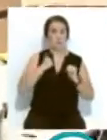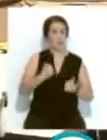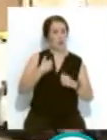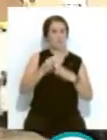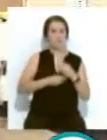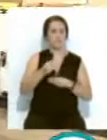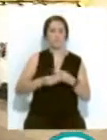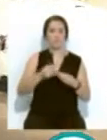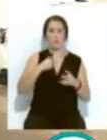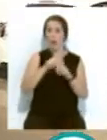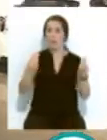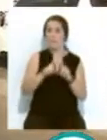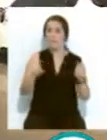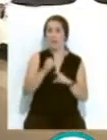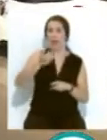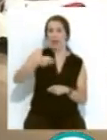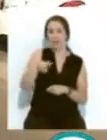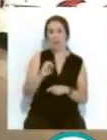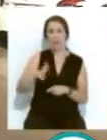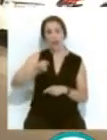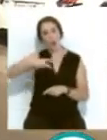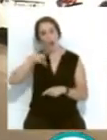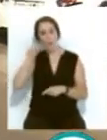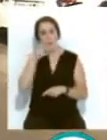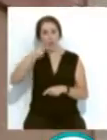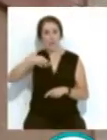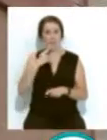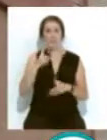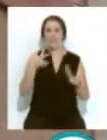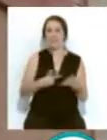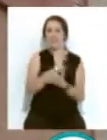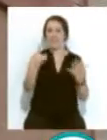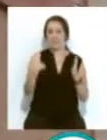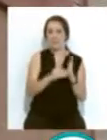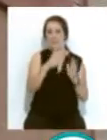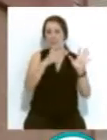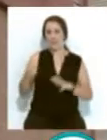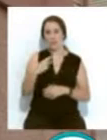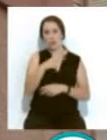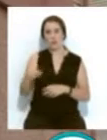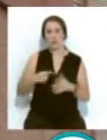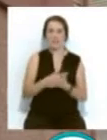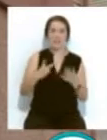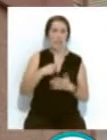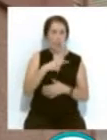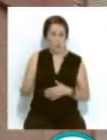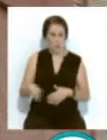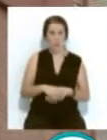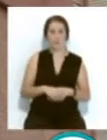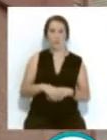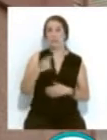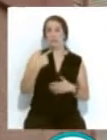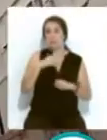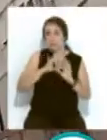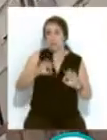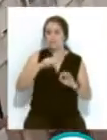ejecutada por la empresa Altamirano y Ahumada... ...por un importe de 17.666 euros. En concreto